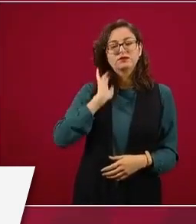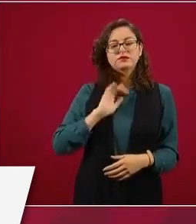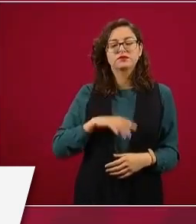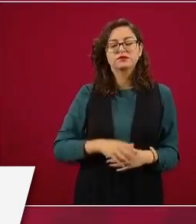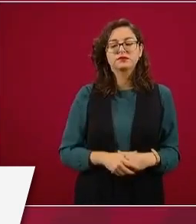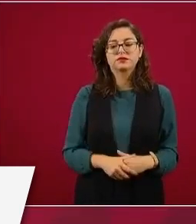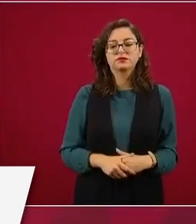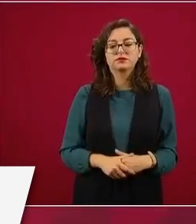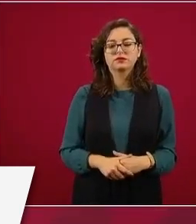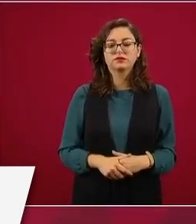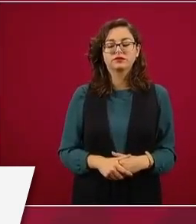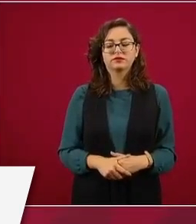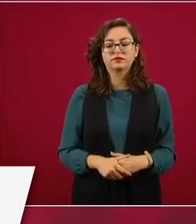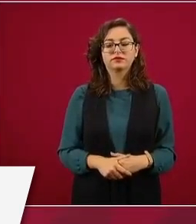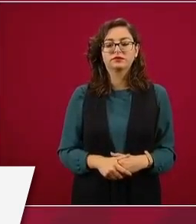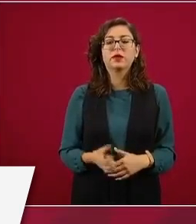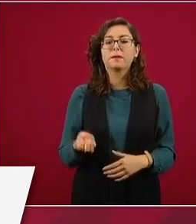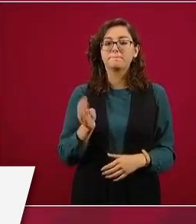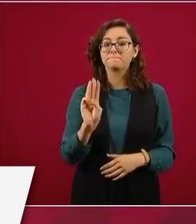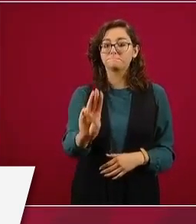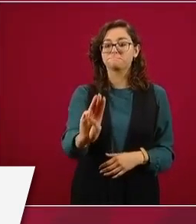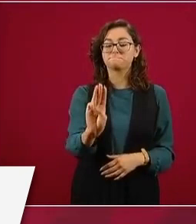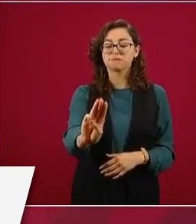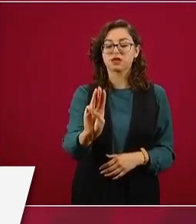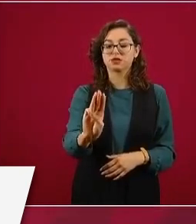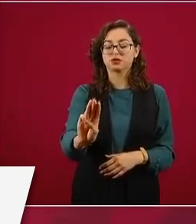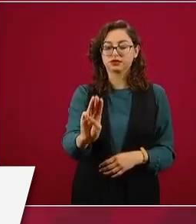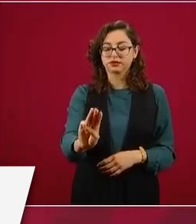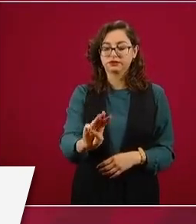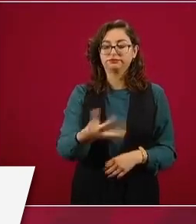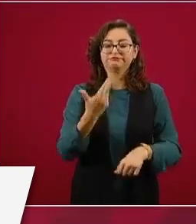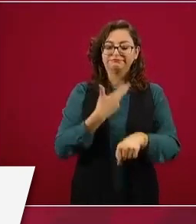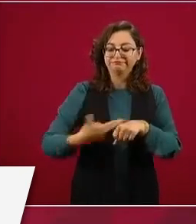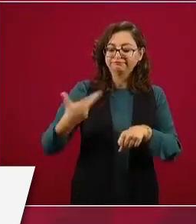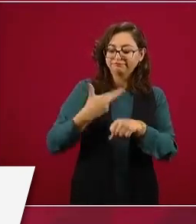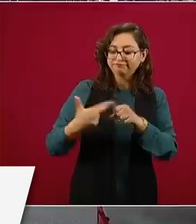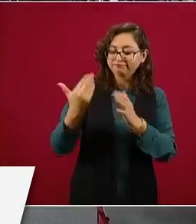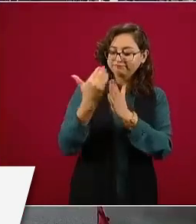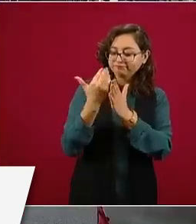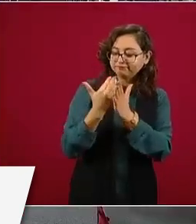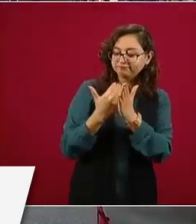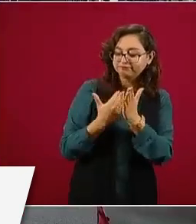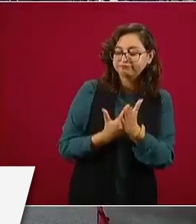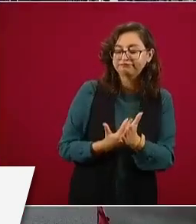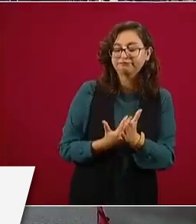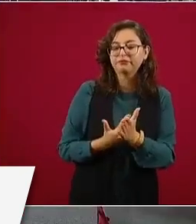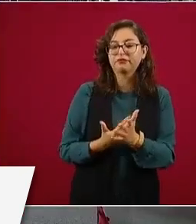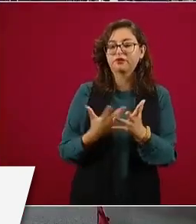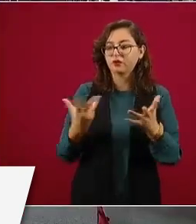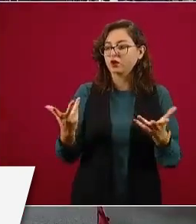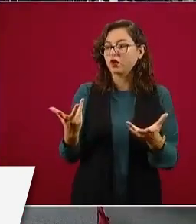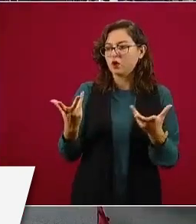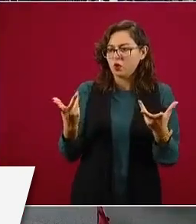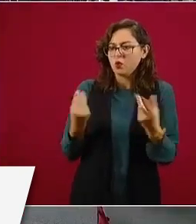Entonces, va a ser el miércoles y se está haciendo la agenda de manera conjunta.